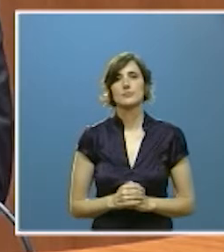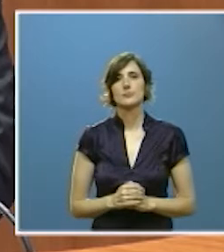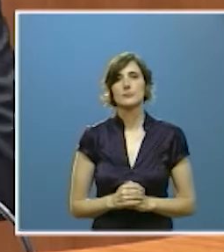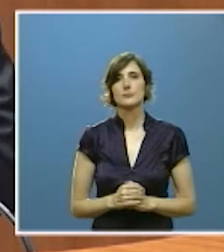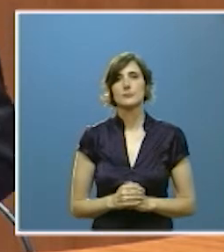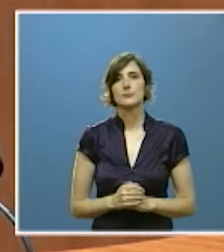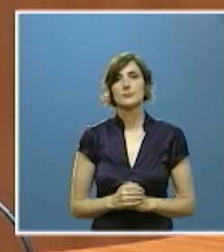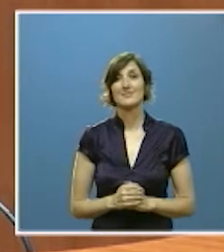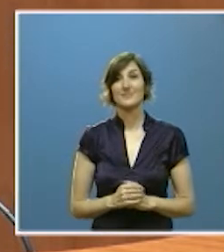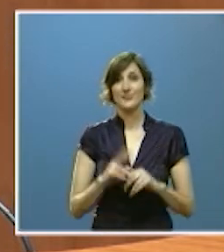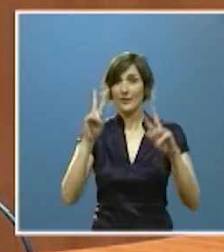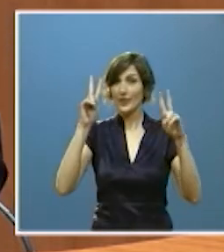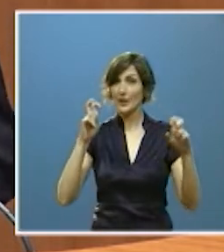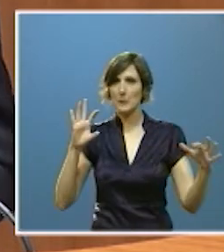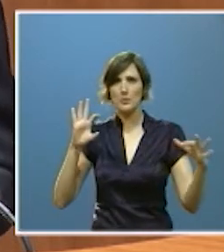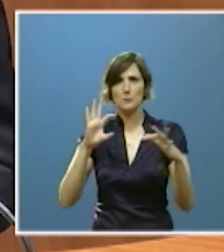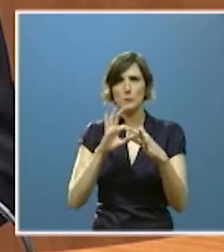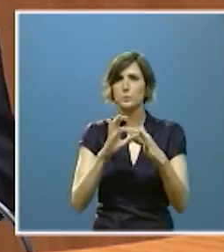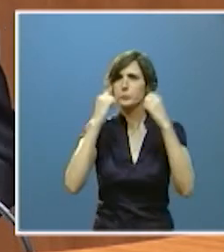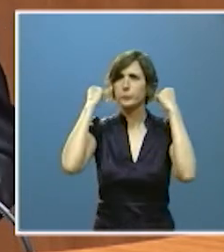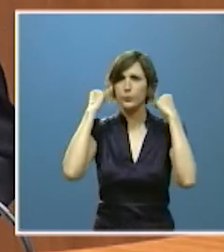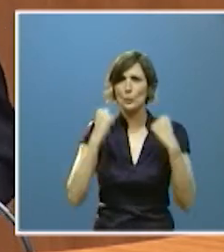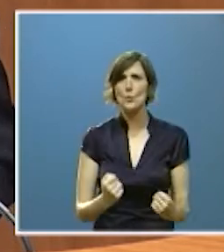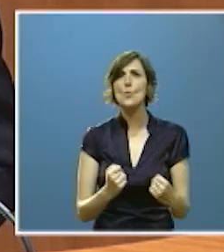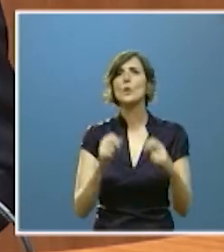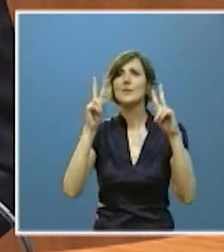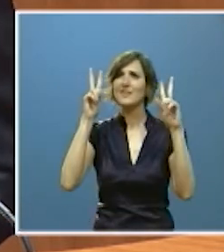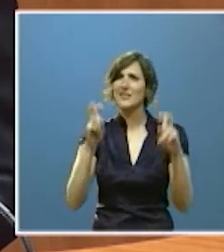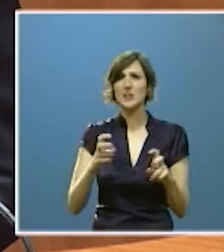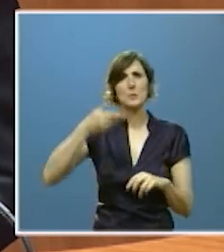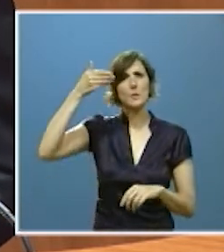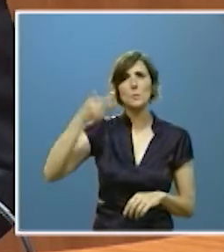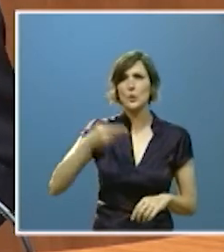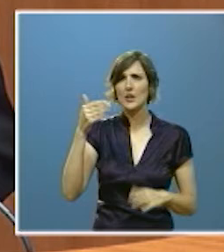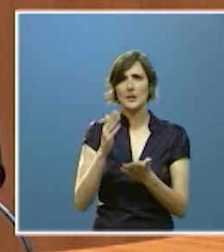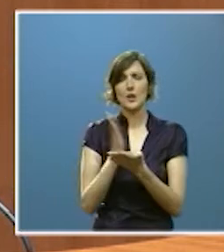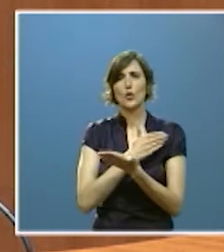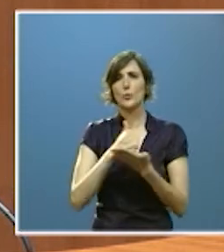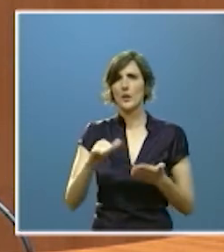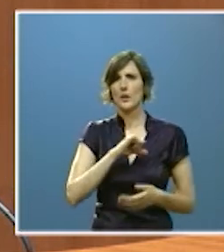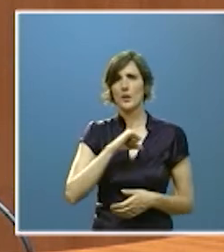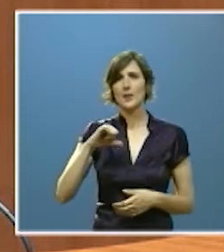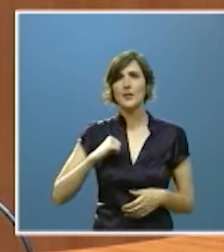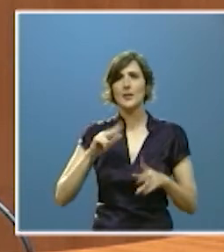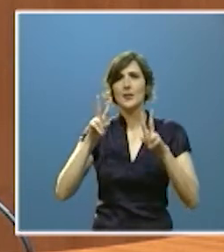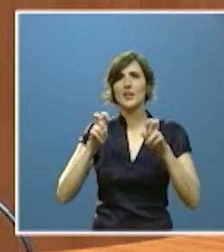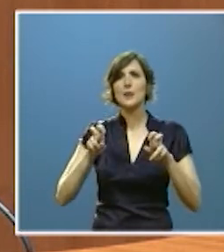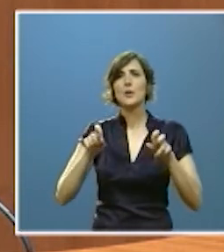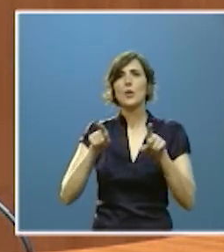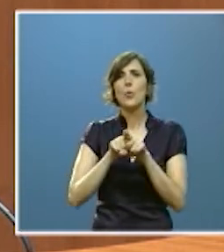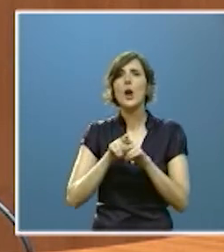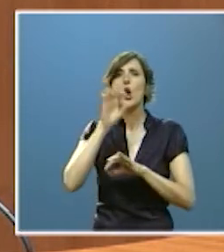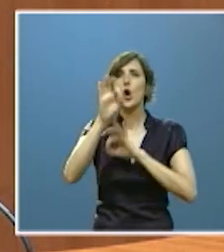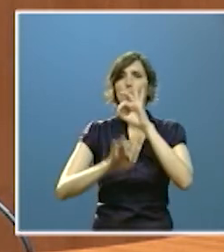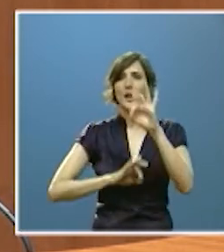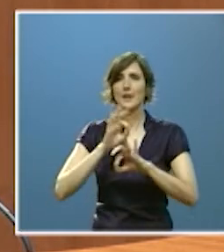íntimamente relacionada con la anterior hay otra gran cuestión de importancia para la comunidad que es la del despliegue de su nuevo modelo de ordenación